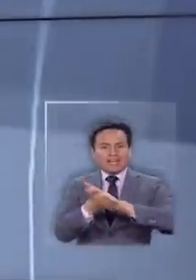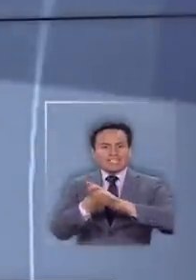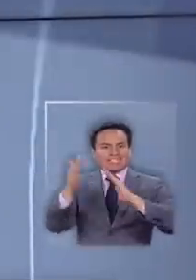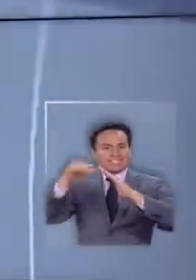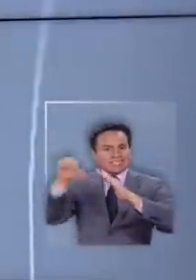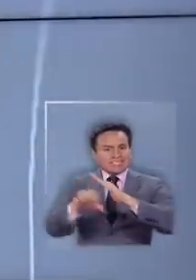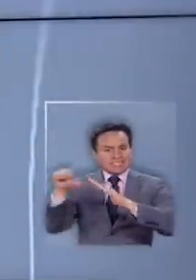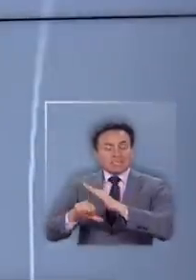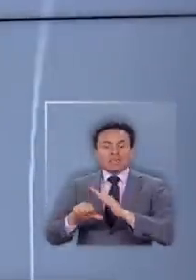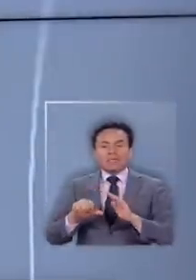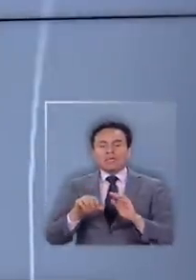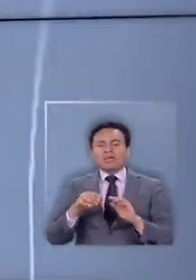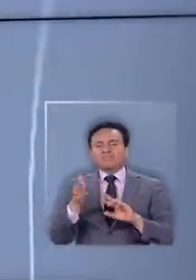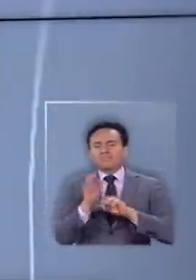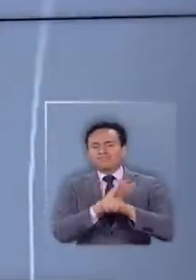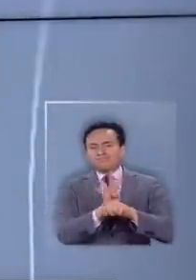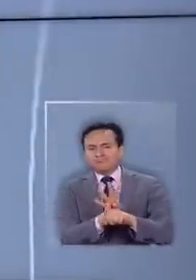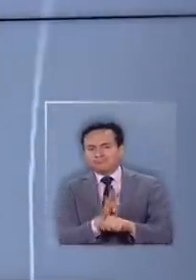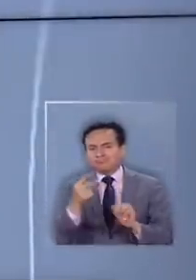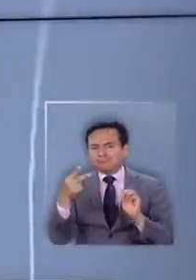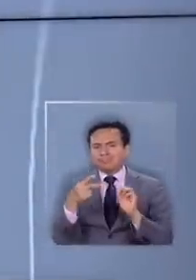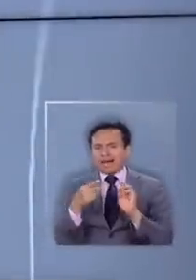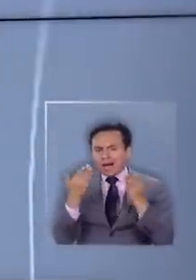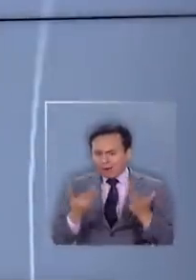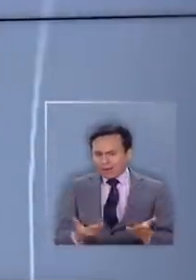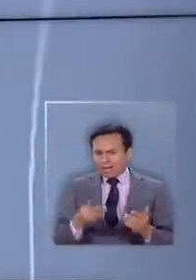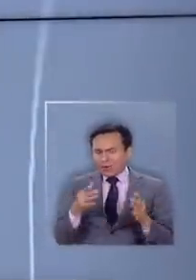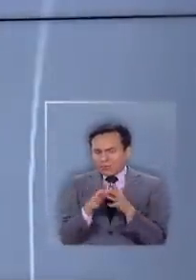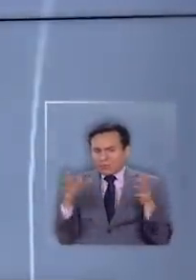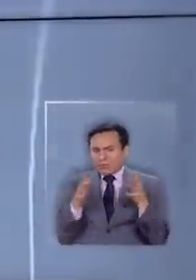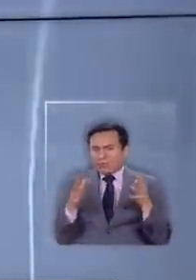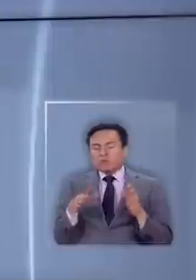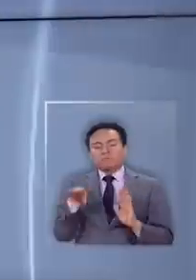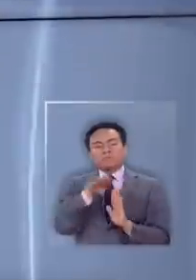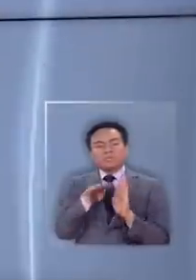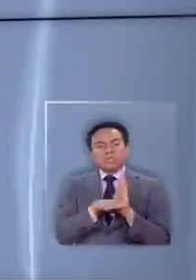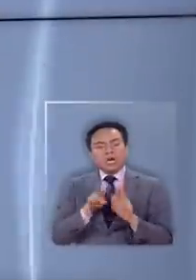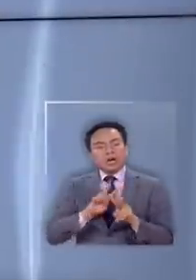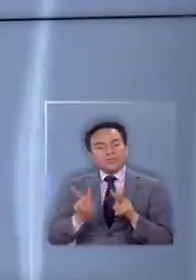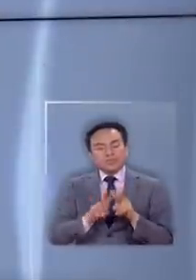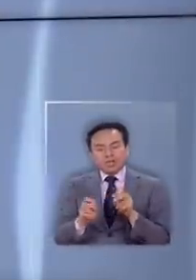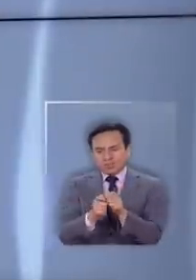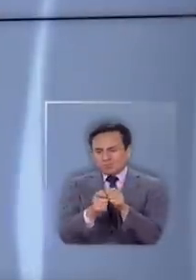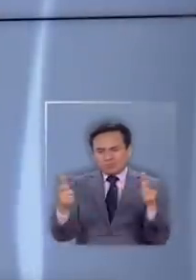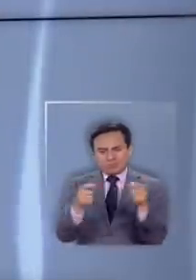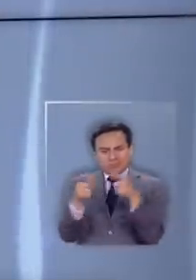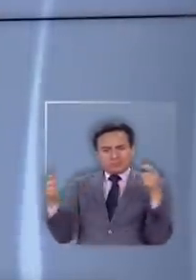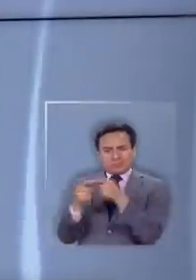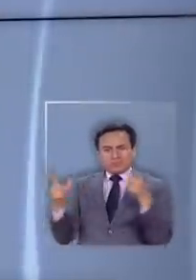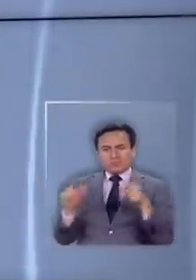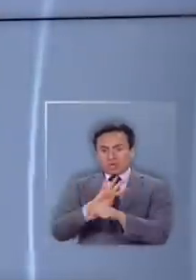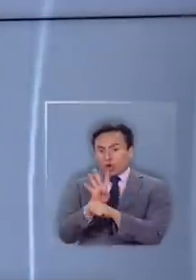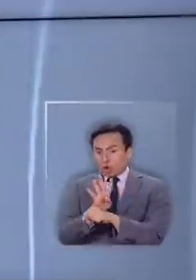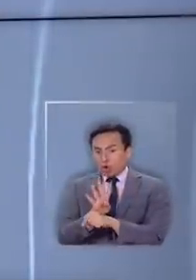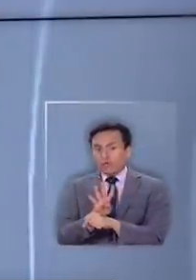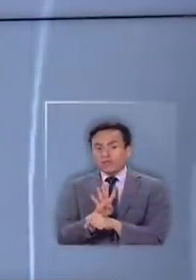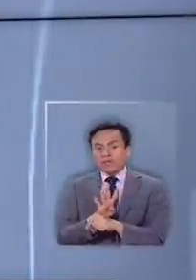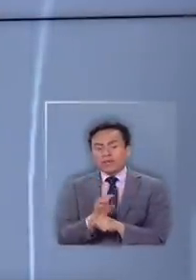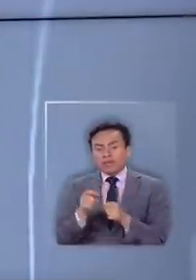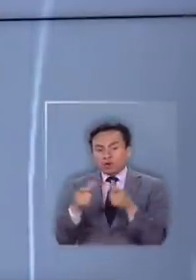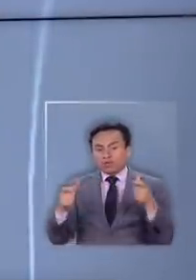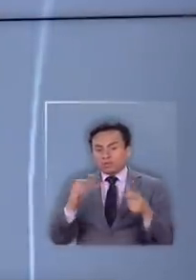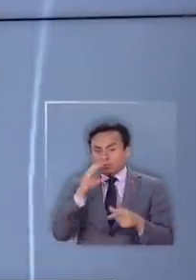por la emergencia del COVID-19. La medida fue adoptada ante el explosivo aumento de los casos en el Gran